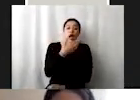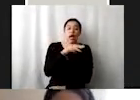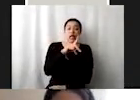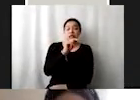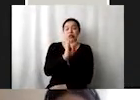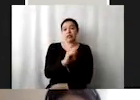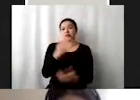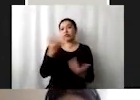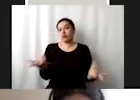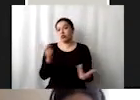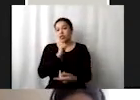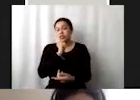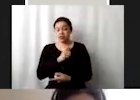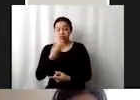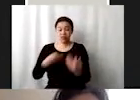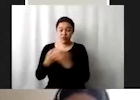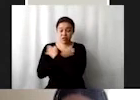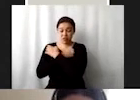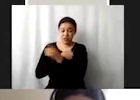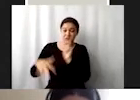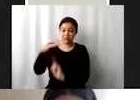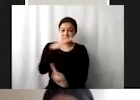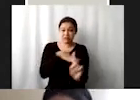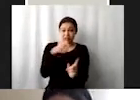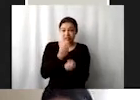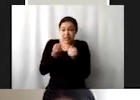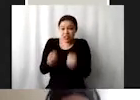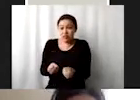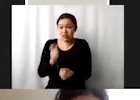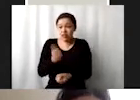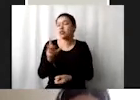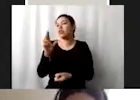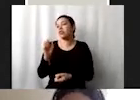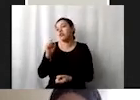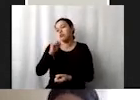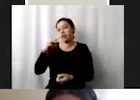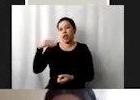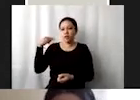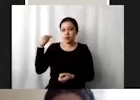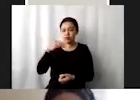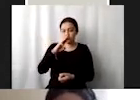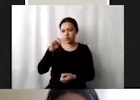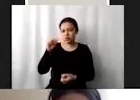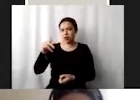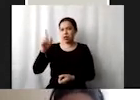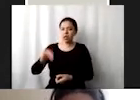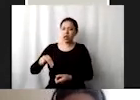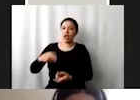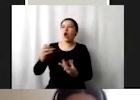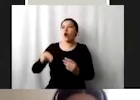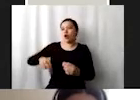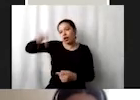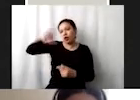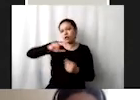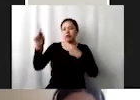todos nuestros entornos educativos sean seguros, ustedes saben, en Michoacán, en el norte del país, en algunos lugares del